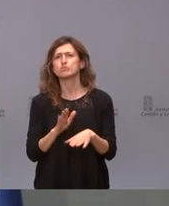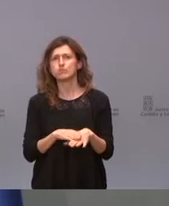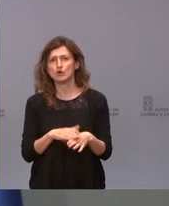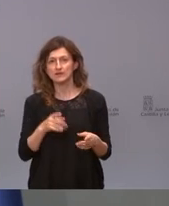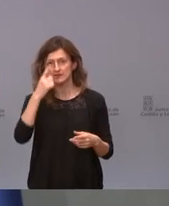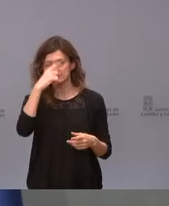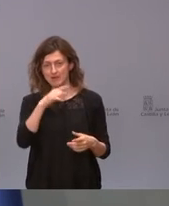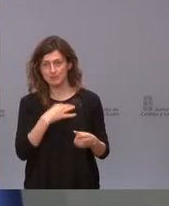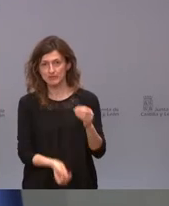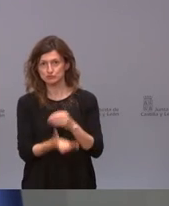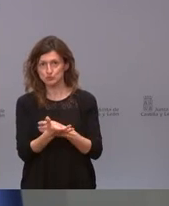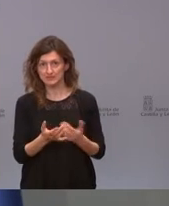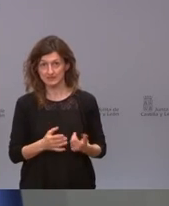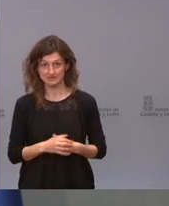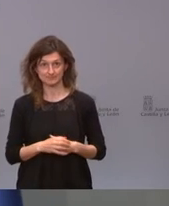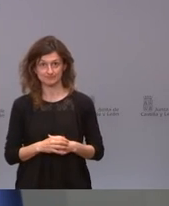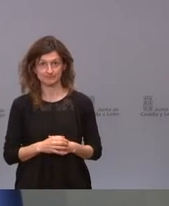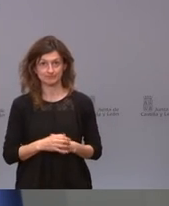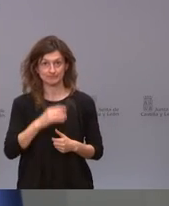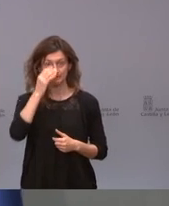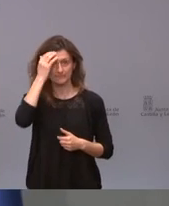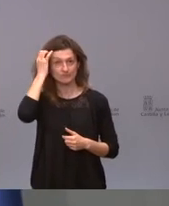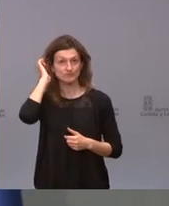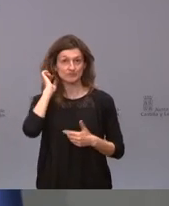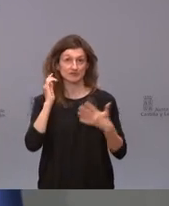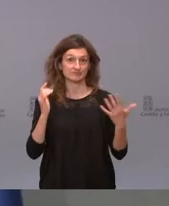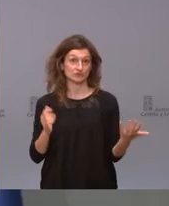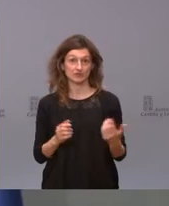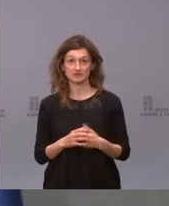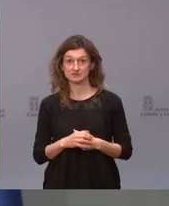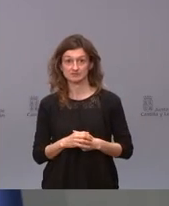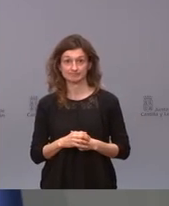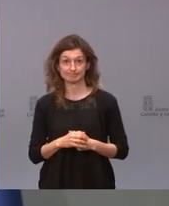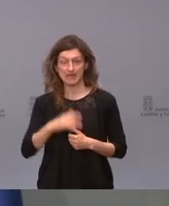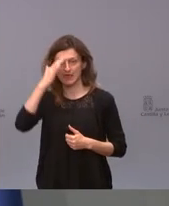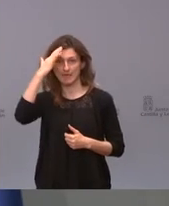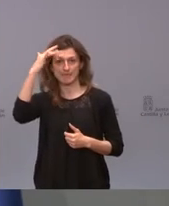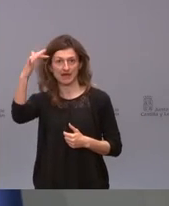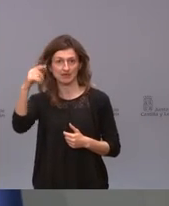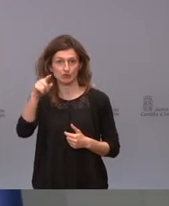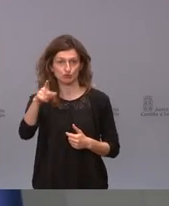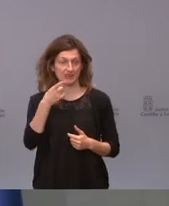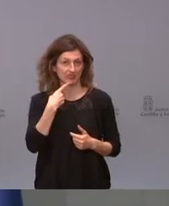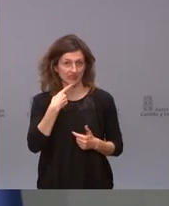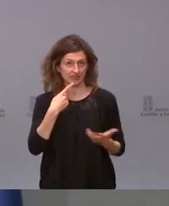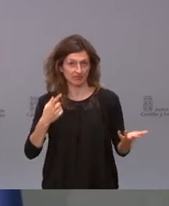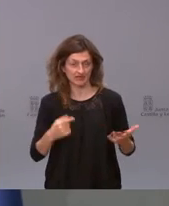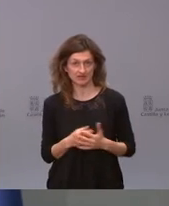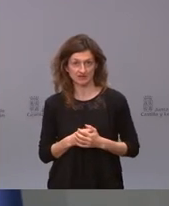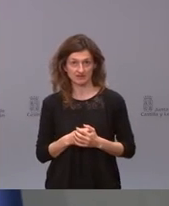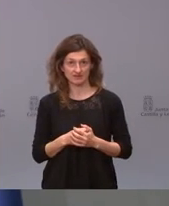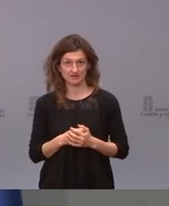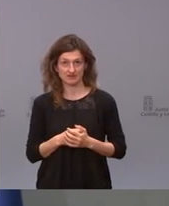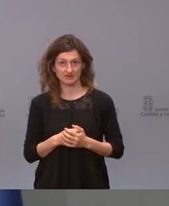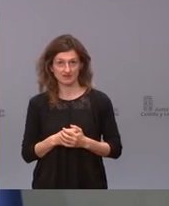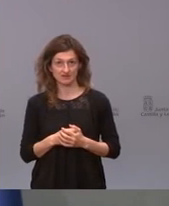sabiendo que esto podía suceder? y me imagino lo que hubiera dicho por ejemplo el líder de la